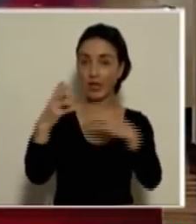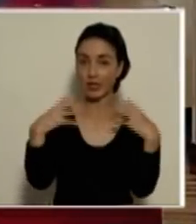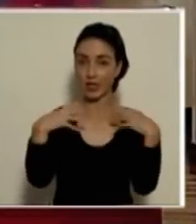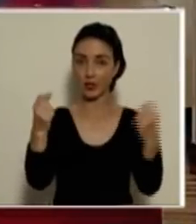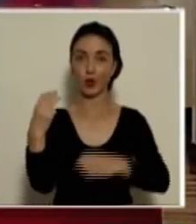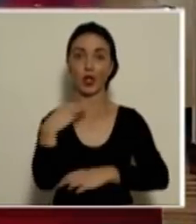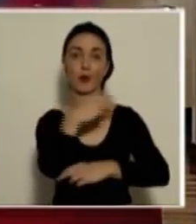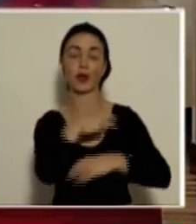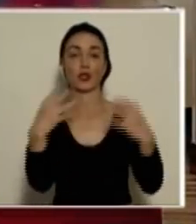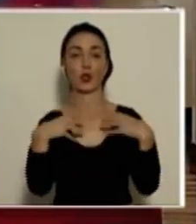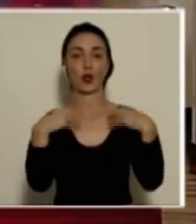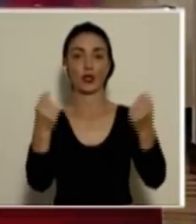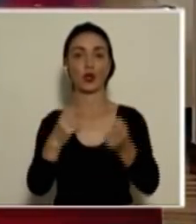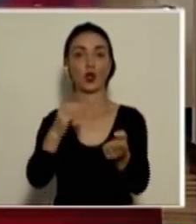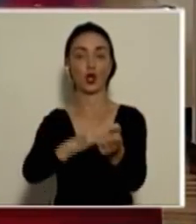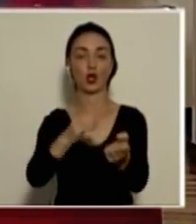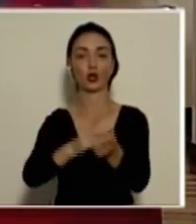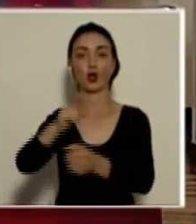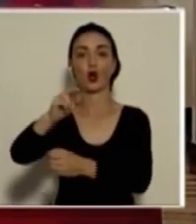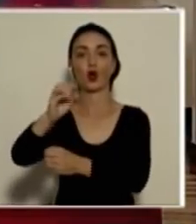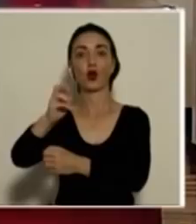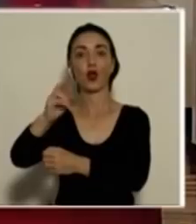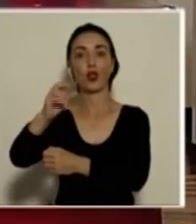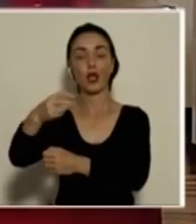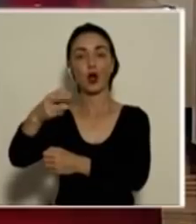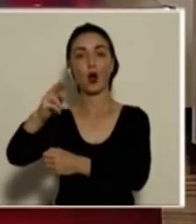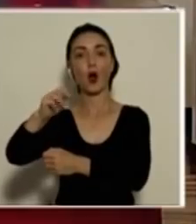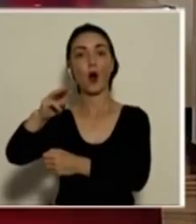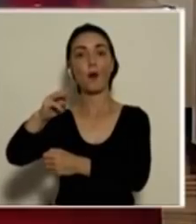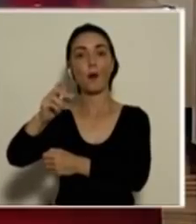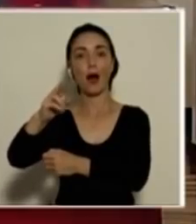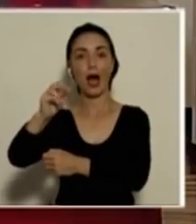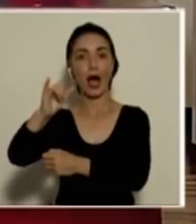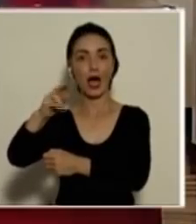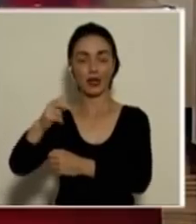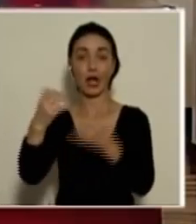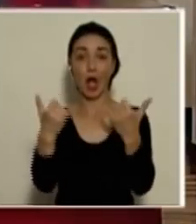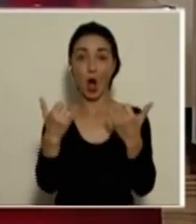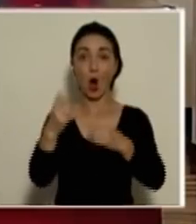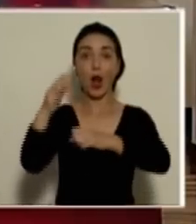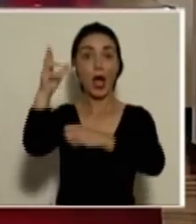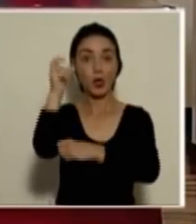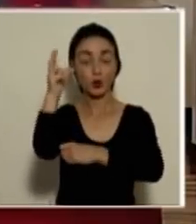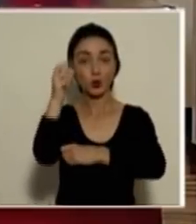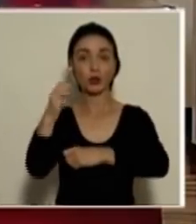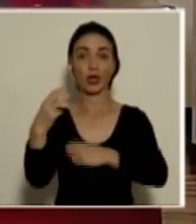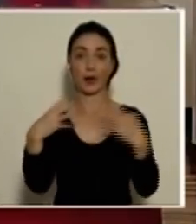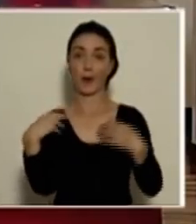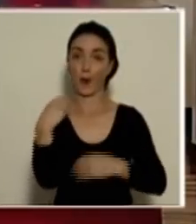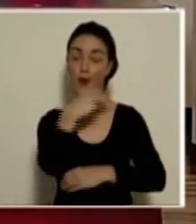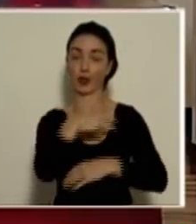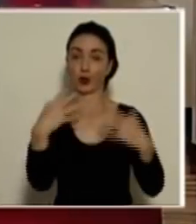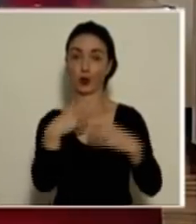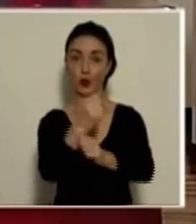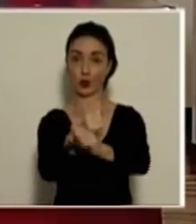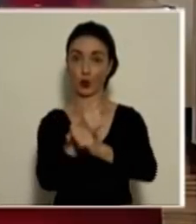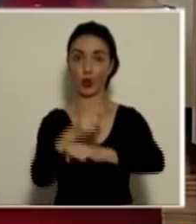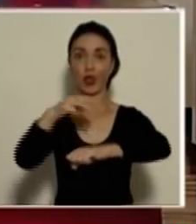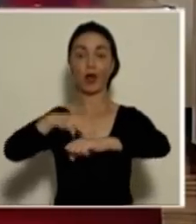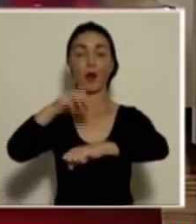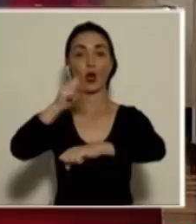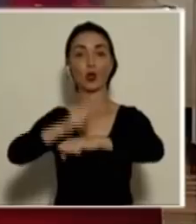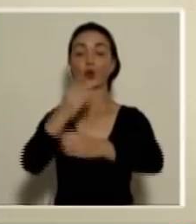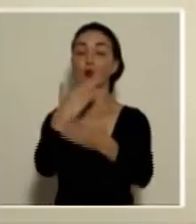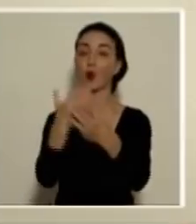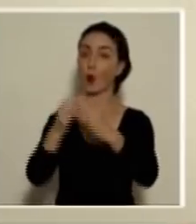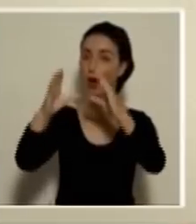Salud del Ministerio de Salud, al doctor Rodrigo Marín. Vamos a escuchar al señor ministro de Seguridad Pública, don Michael Soto. Muy buenas